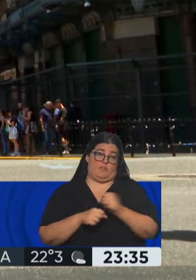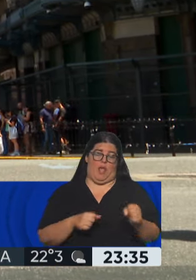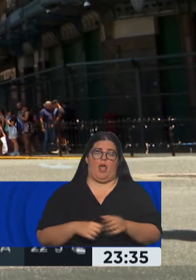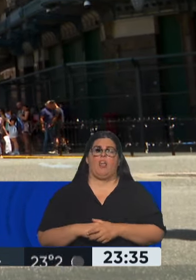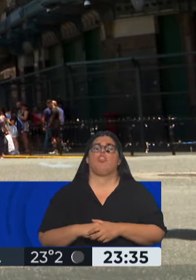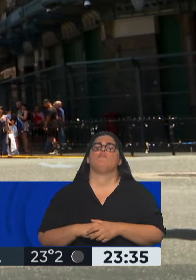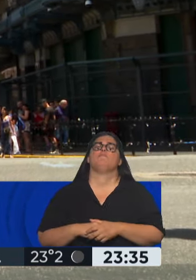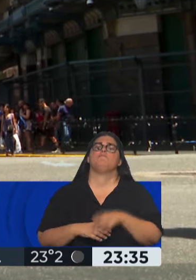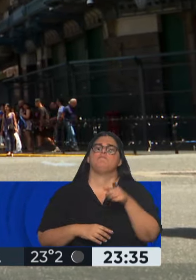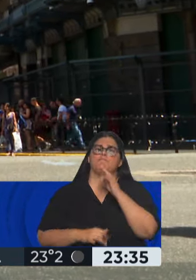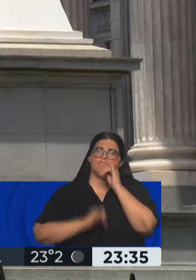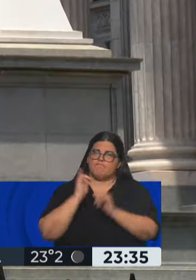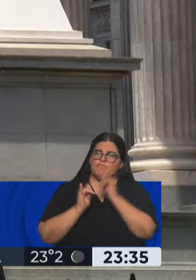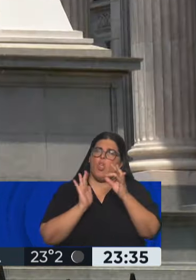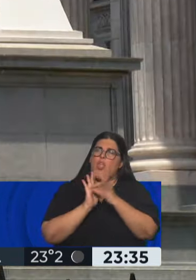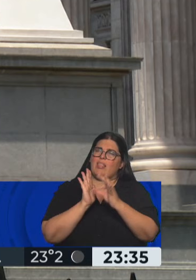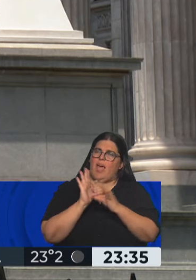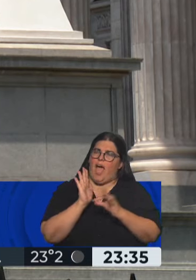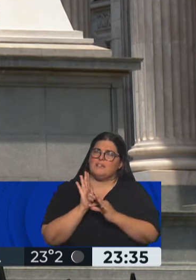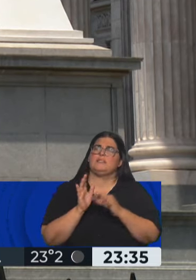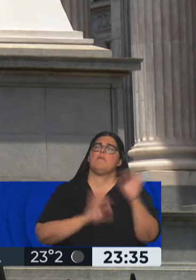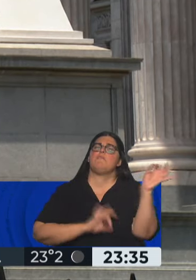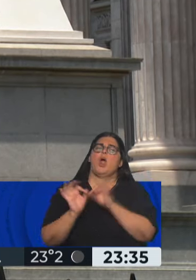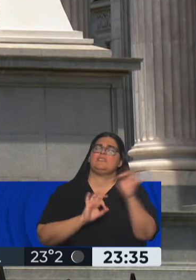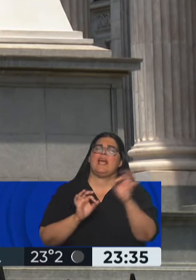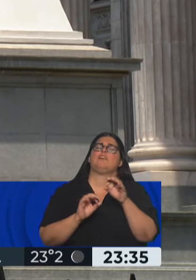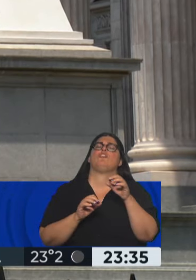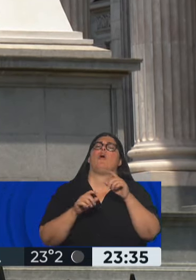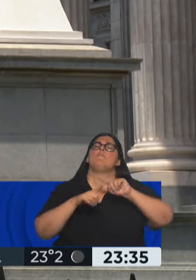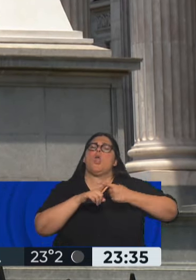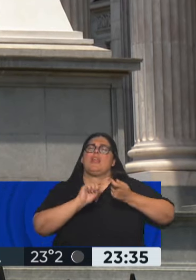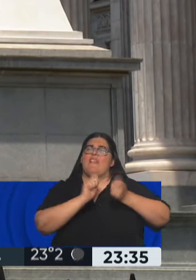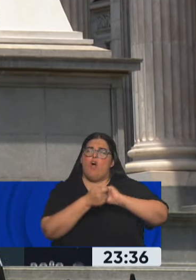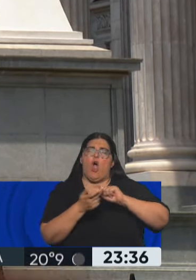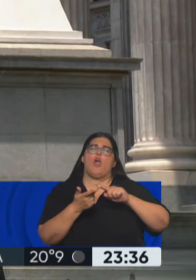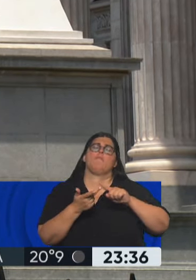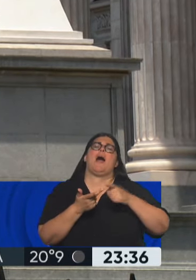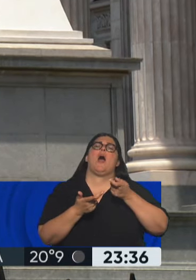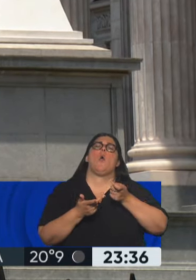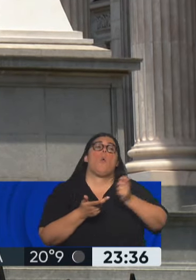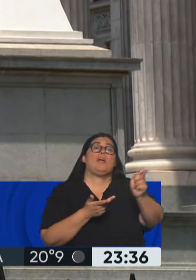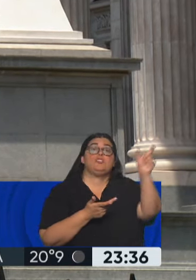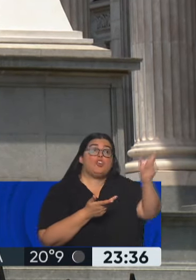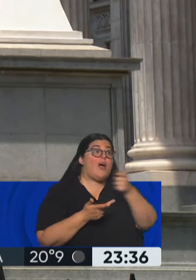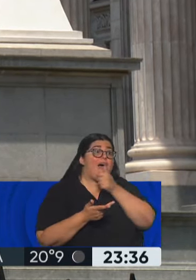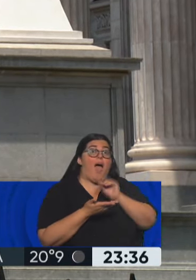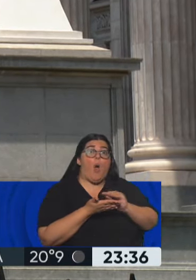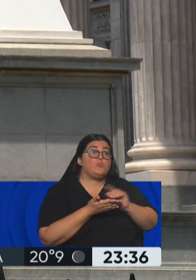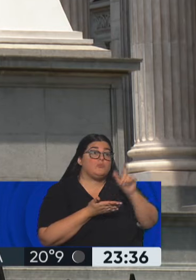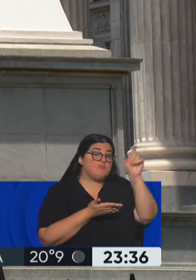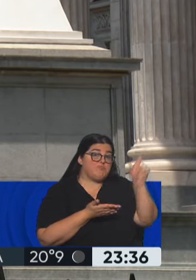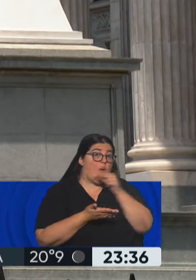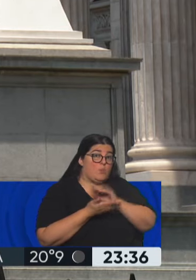Detalló que también se encuentra en el temario la reforma política, el juicio en ausencia, la ley antimafia,